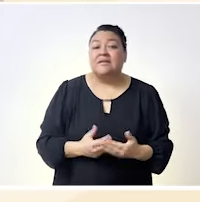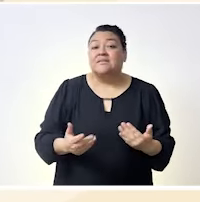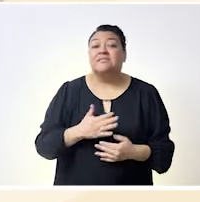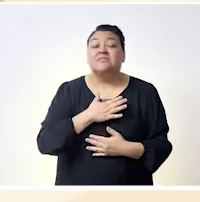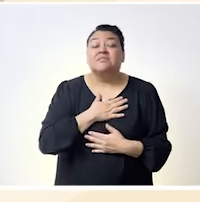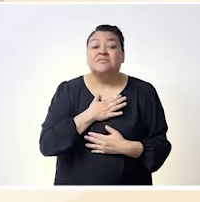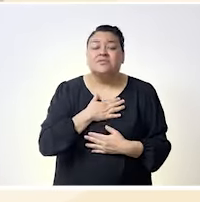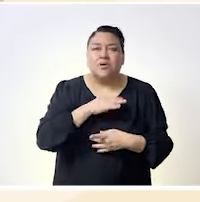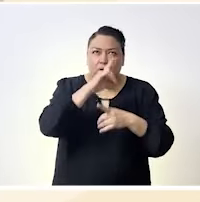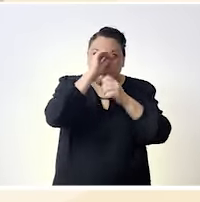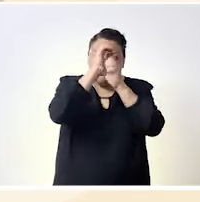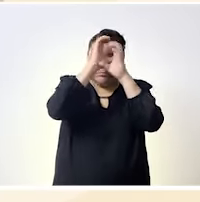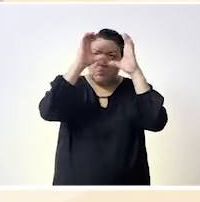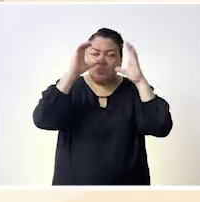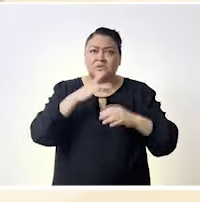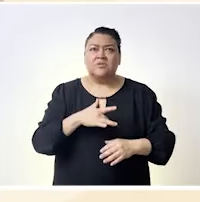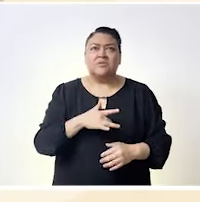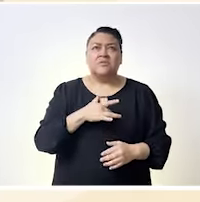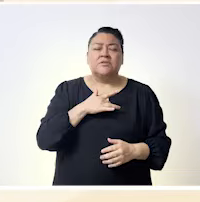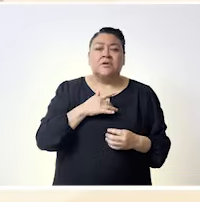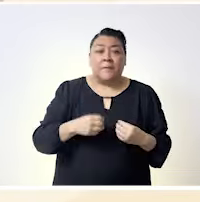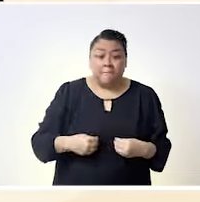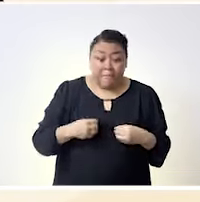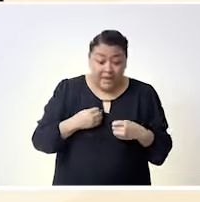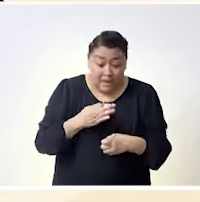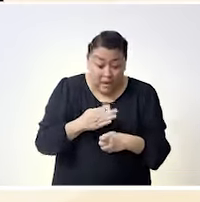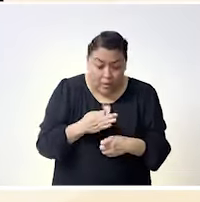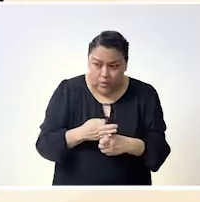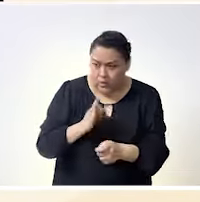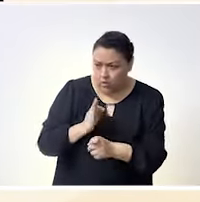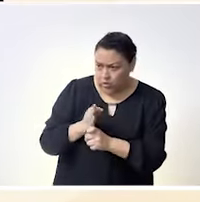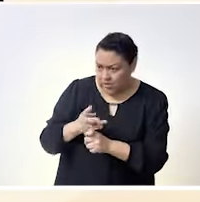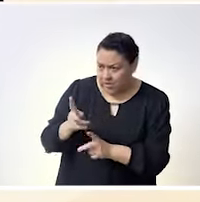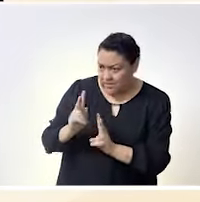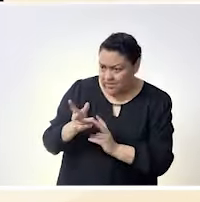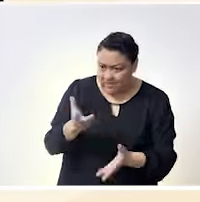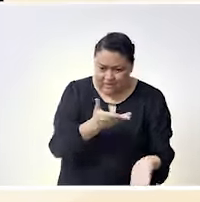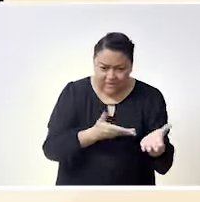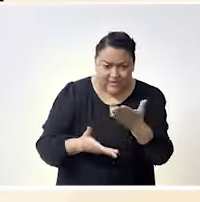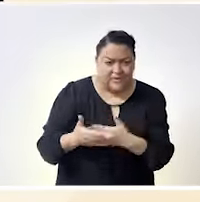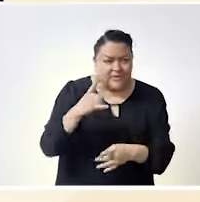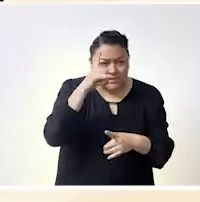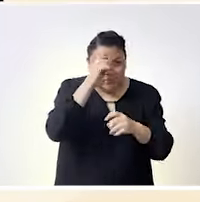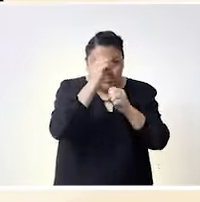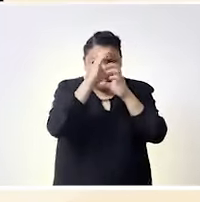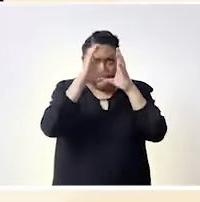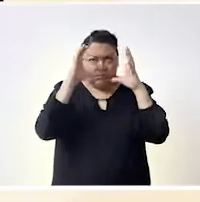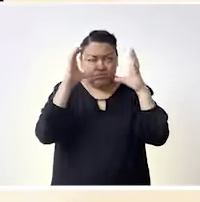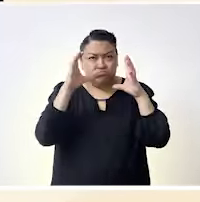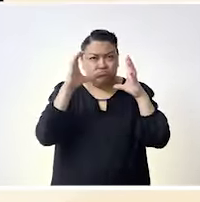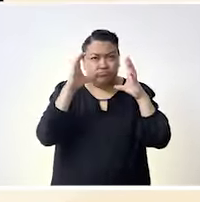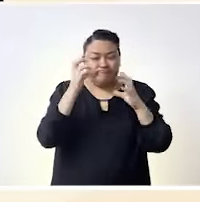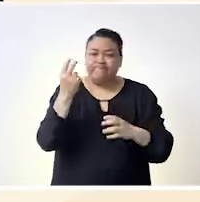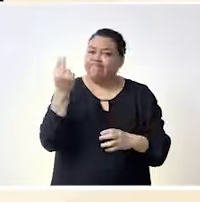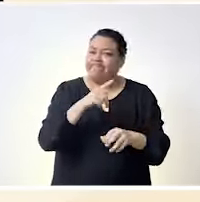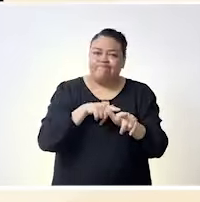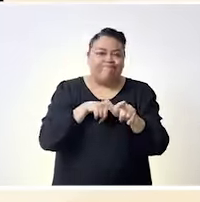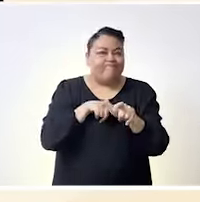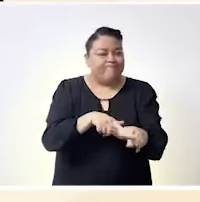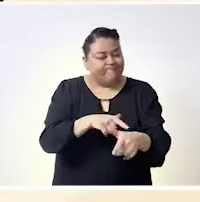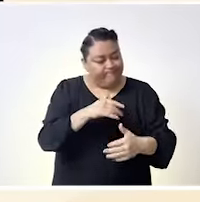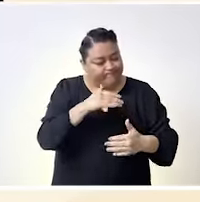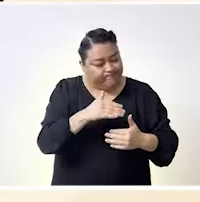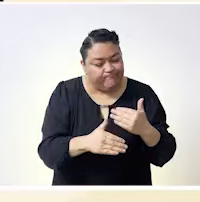a lo que logro visualizar sentir y vivir a partir de todo este enriquecimiento es hay que